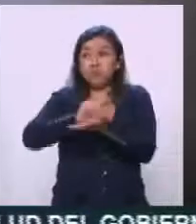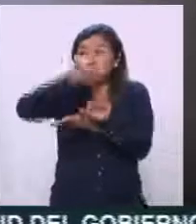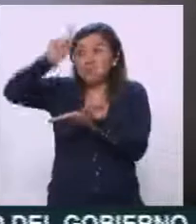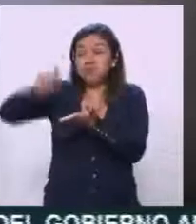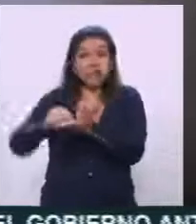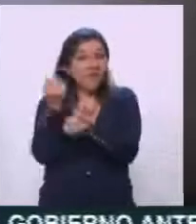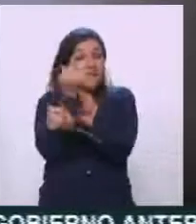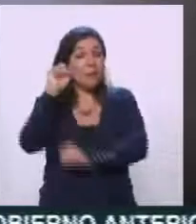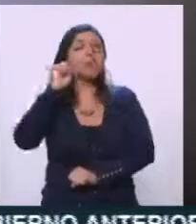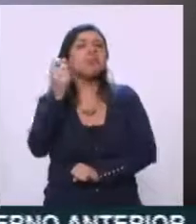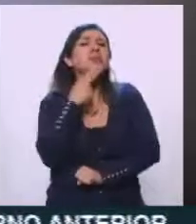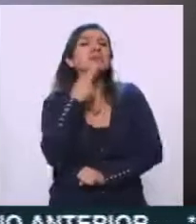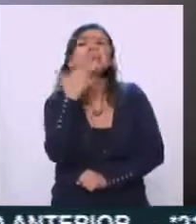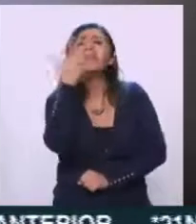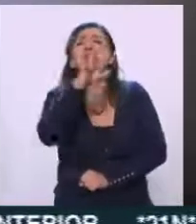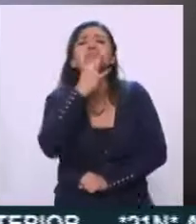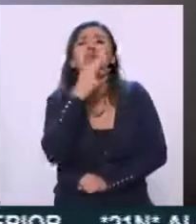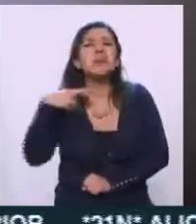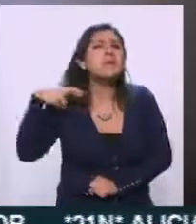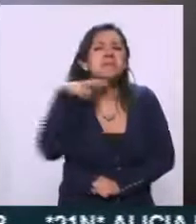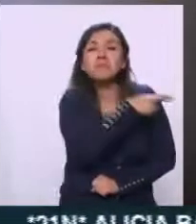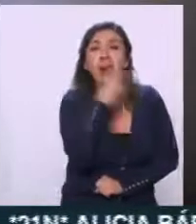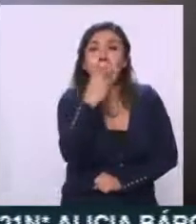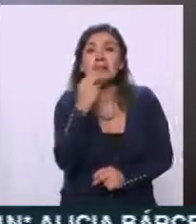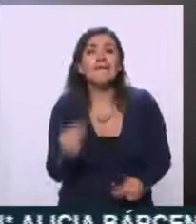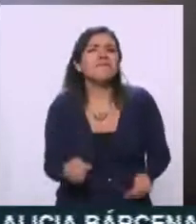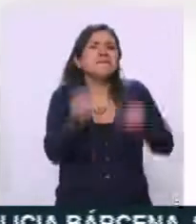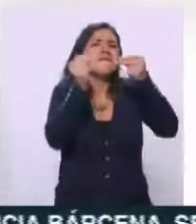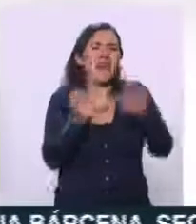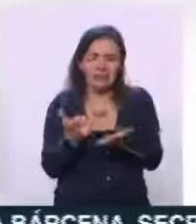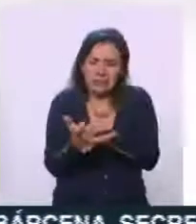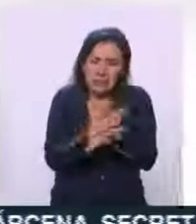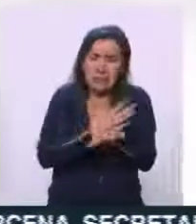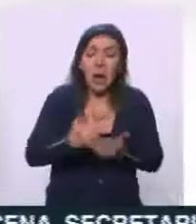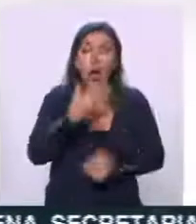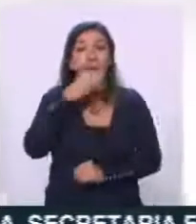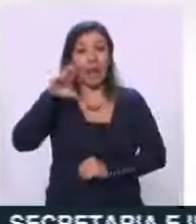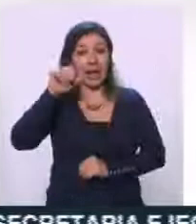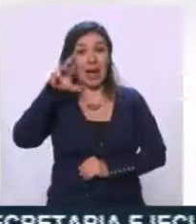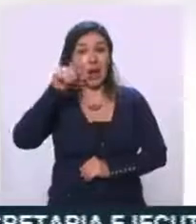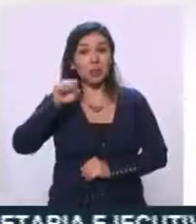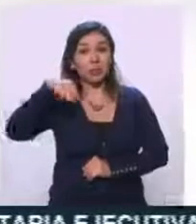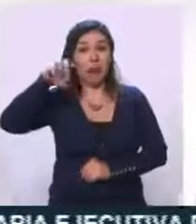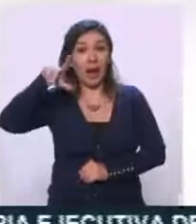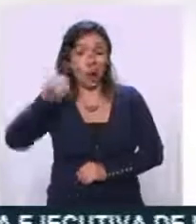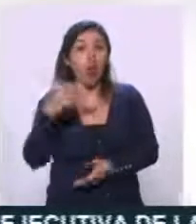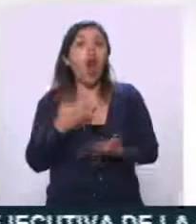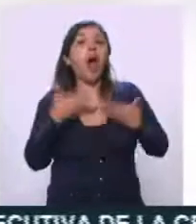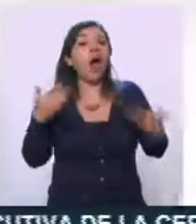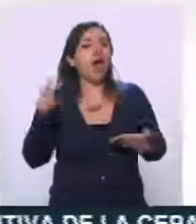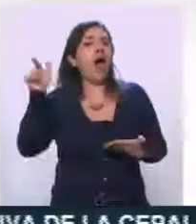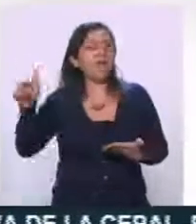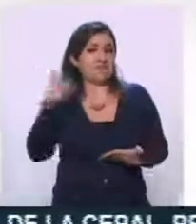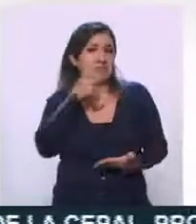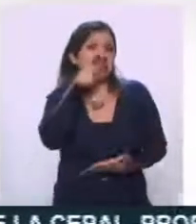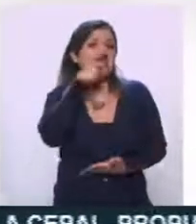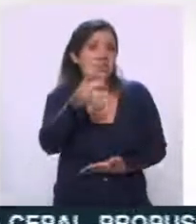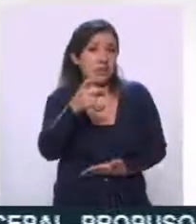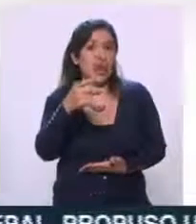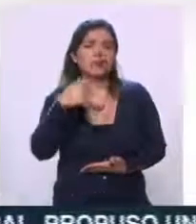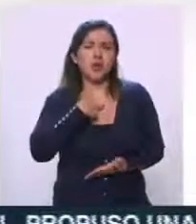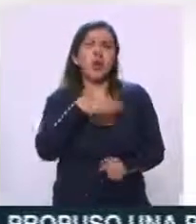10 minutos, y sigue siendo un enorme negocio. Carlos Merlo, actualmente él cuenta que él